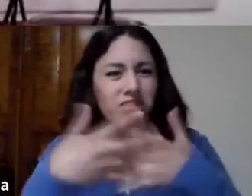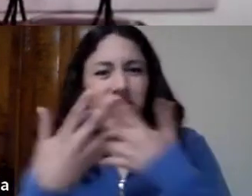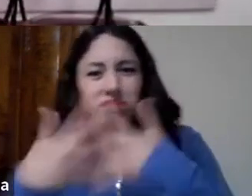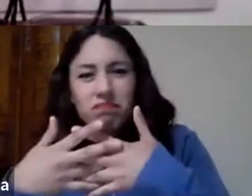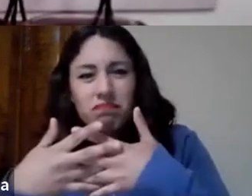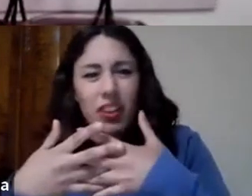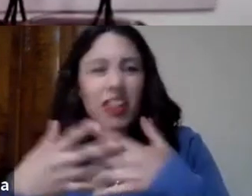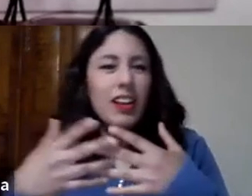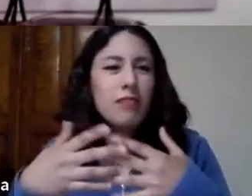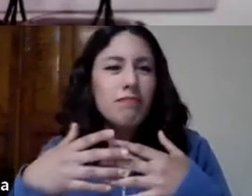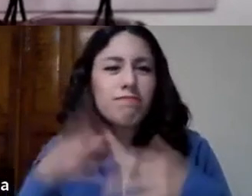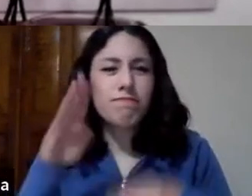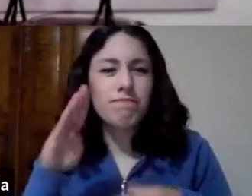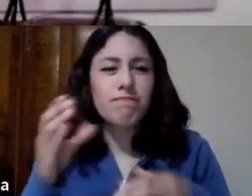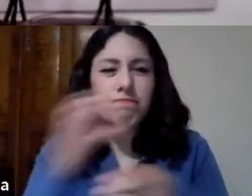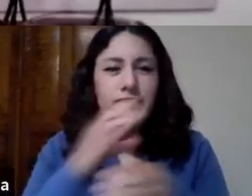¿cómo sería?